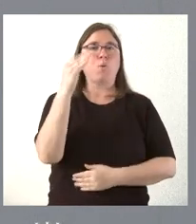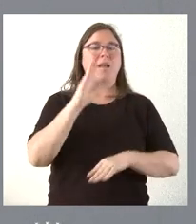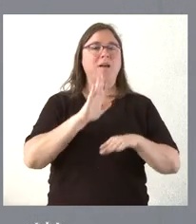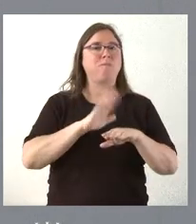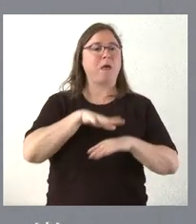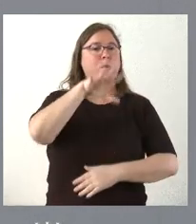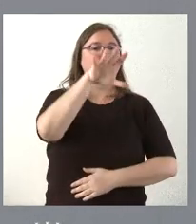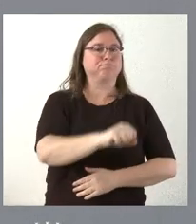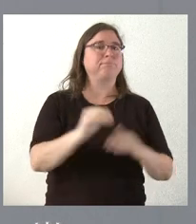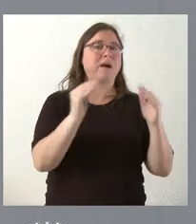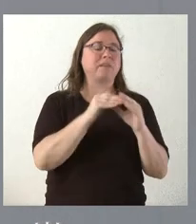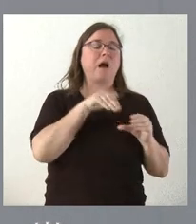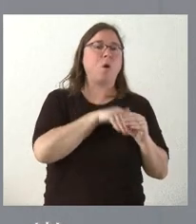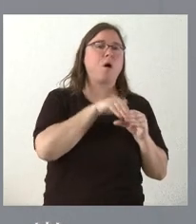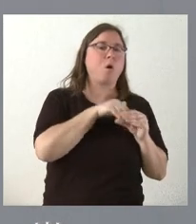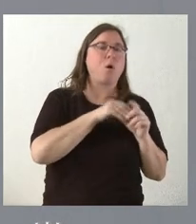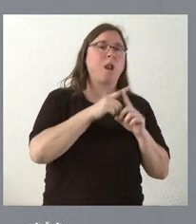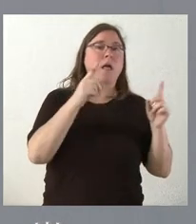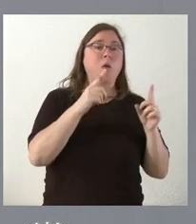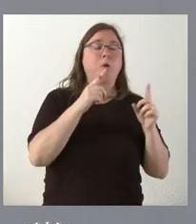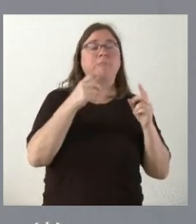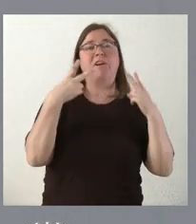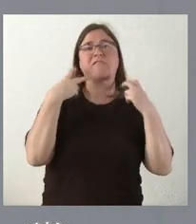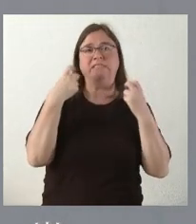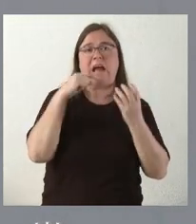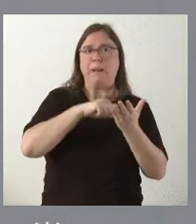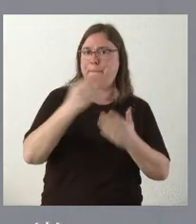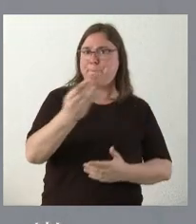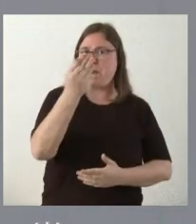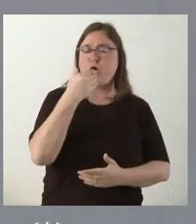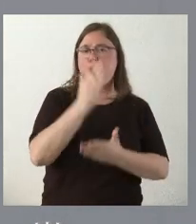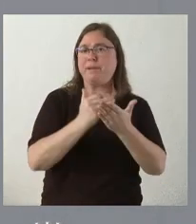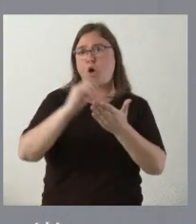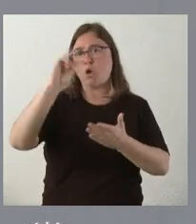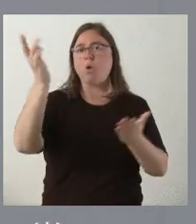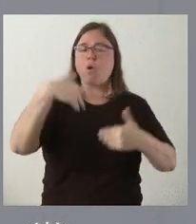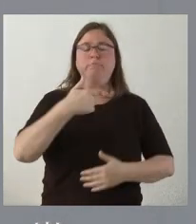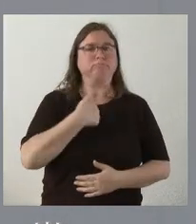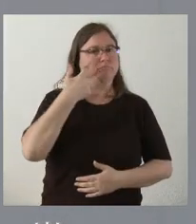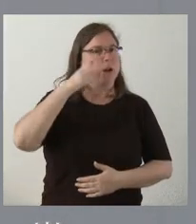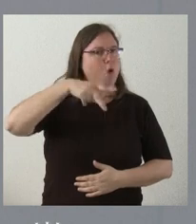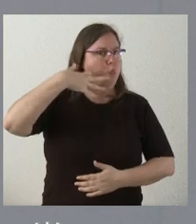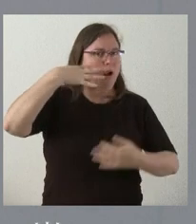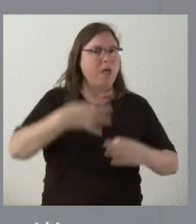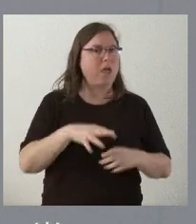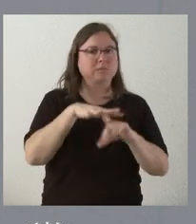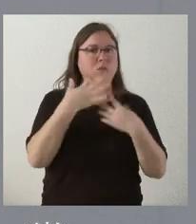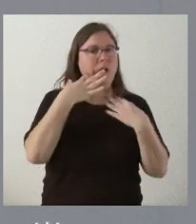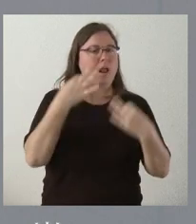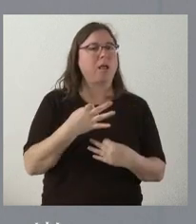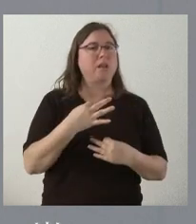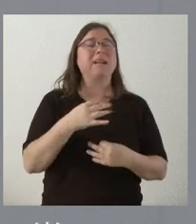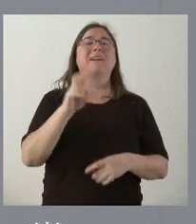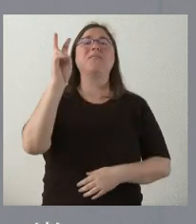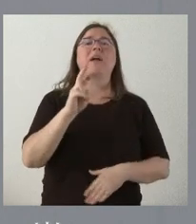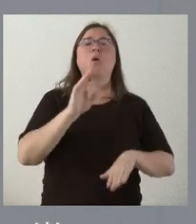vivienda en términos de sus ahorros o tengamos beneficios fiscales que no hay en otras comunidades autónomas, no nos impide reconocer esta realidad. Esta realidad no deviene